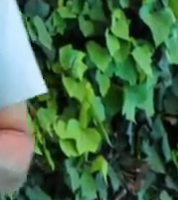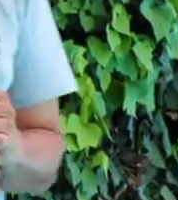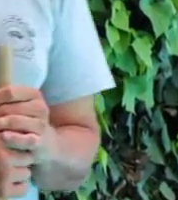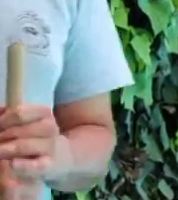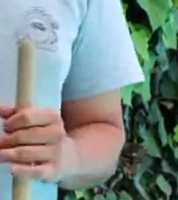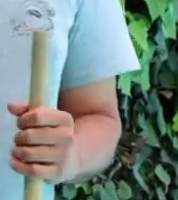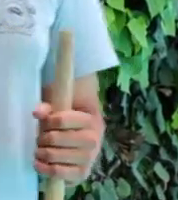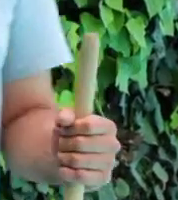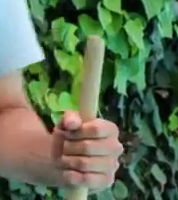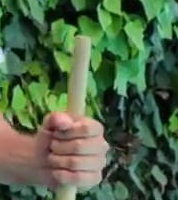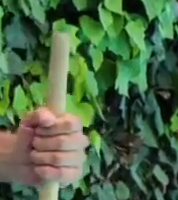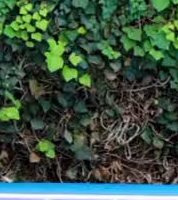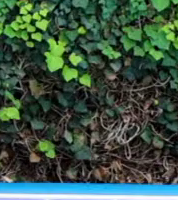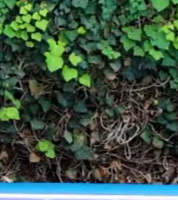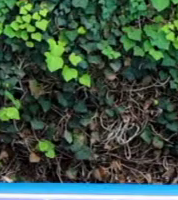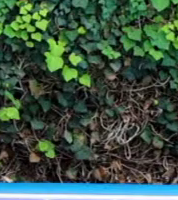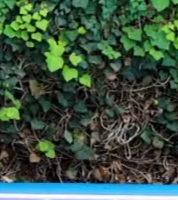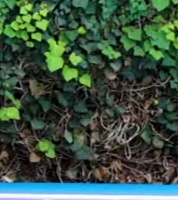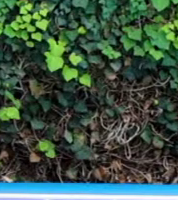perfecto.